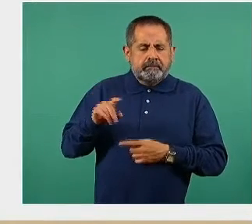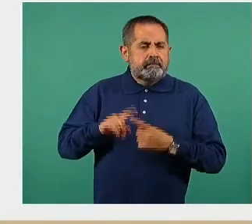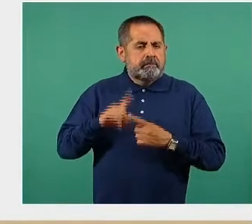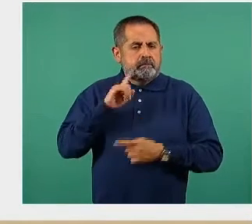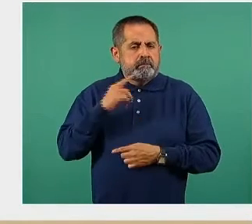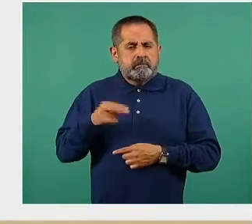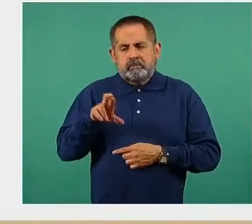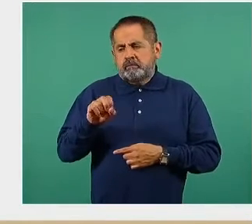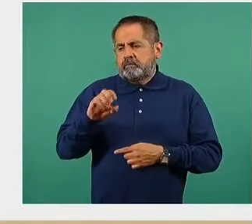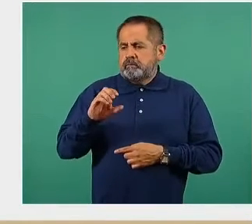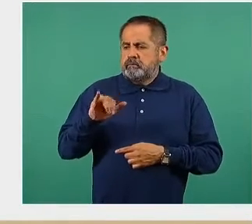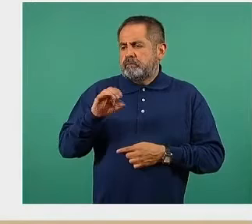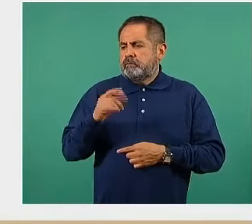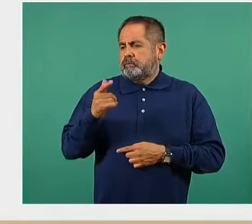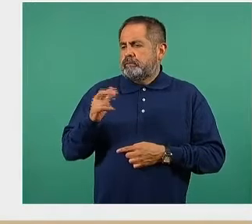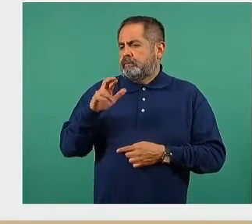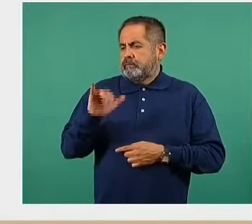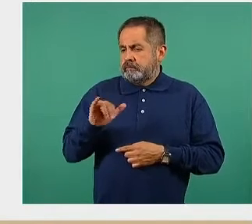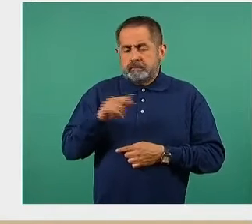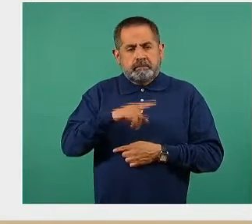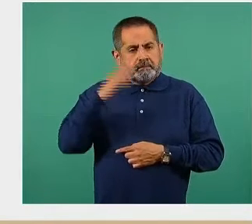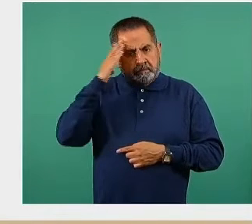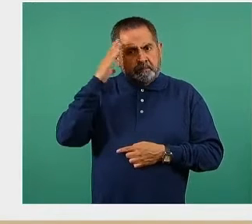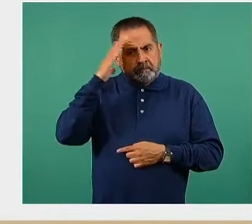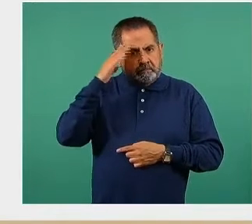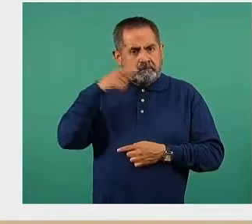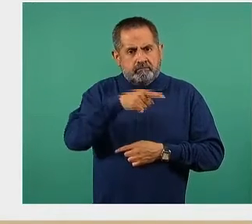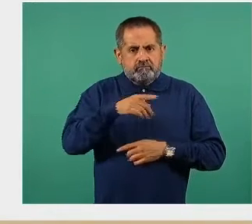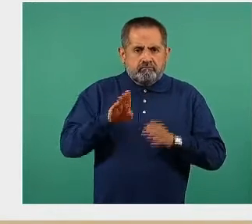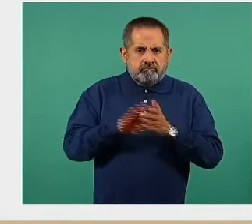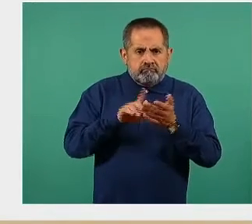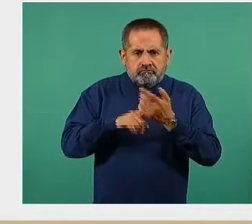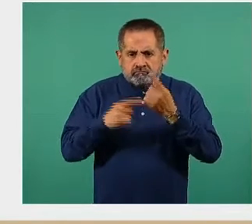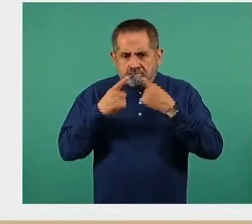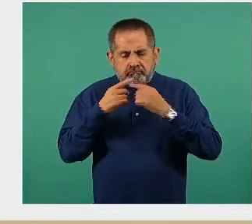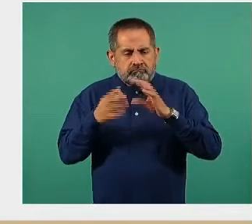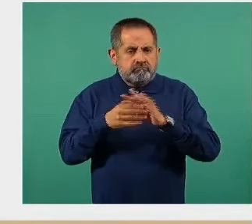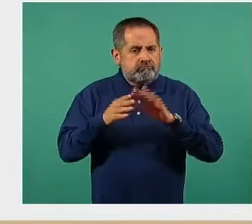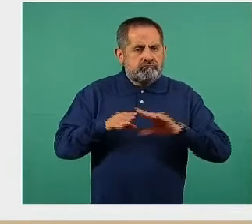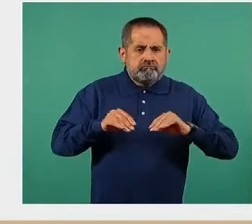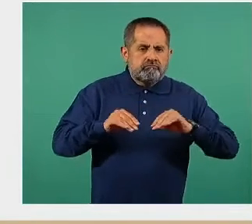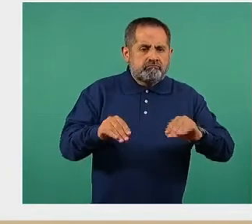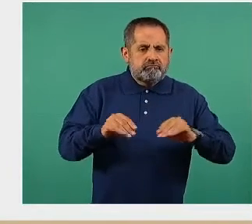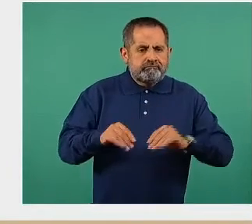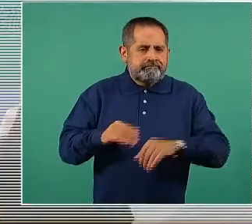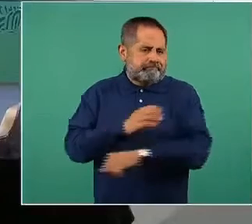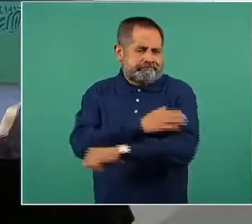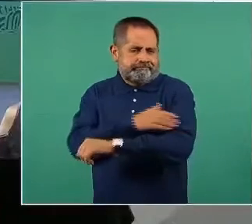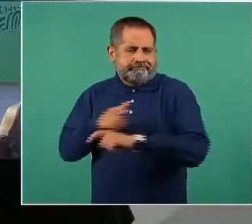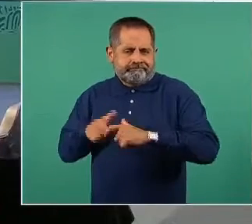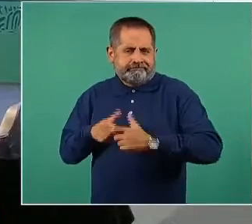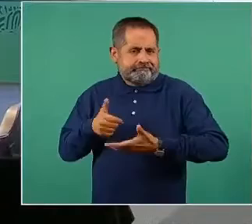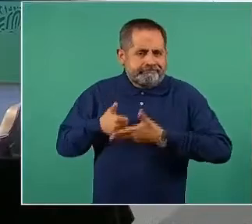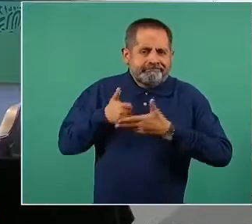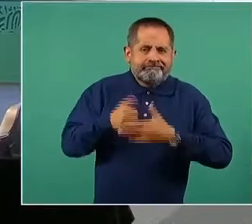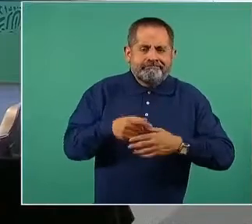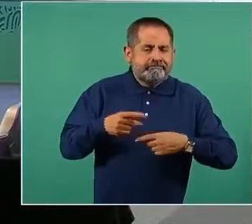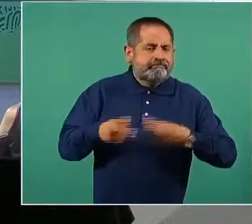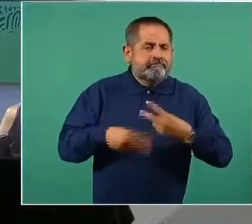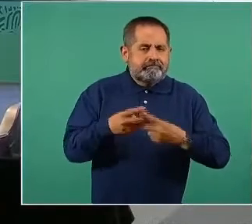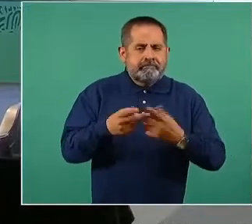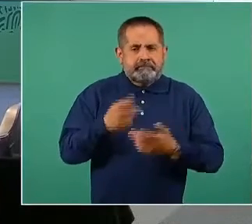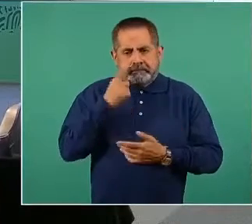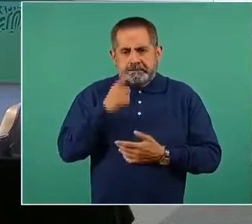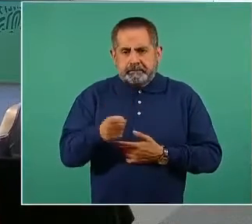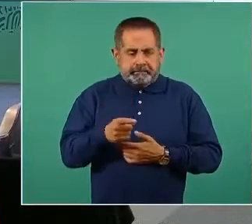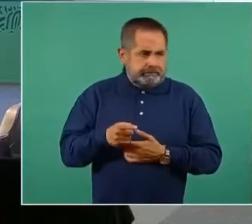García, es la líder operativa del paga de redundancia del operativo Correcaminos y se ha dado